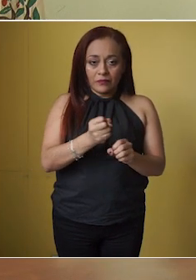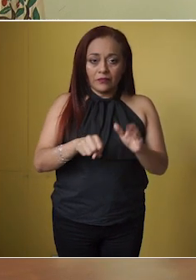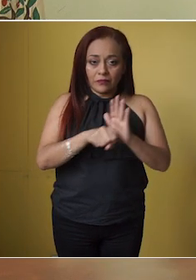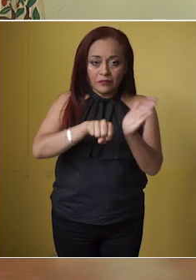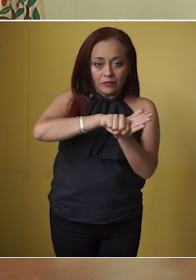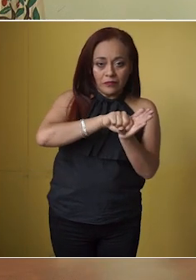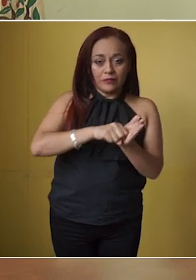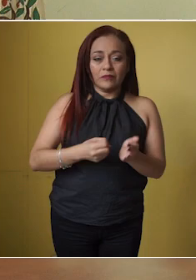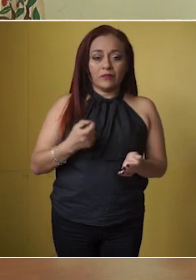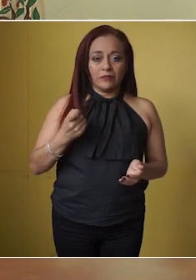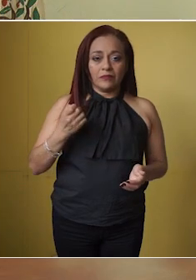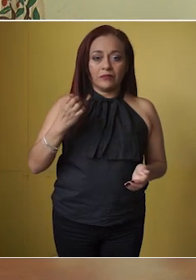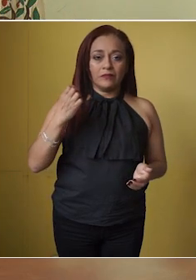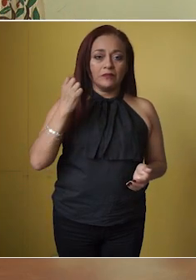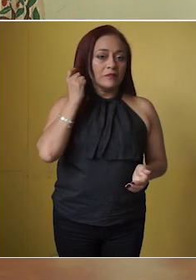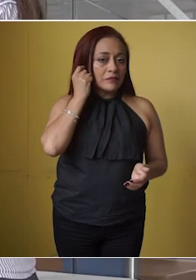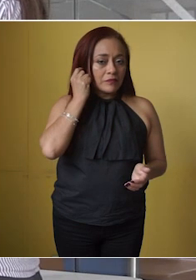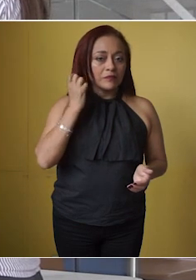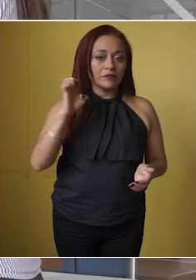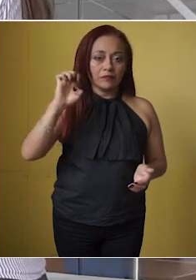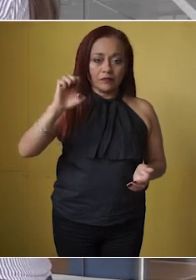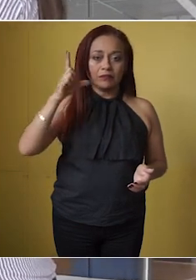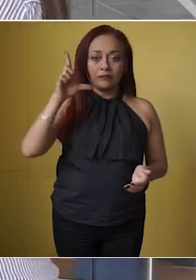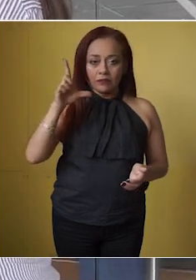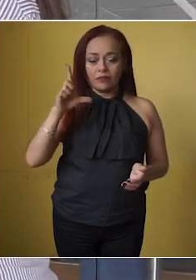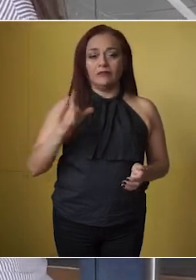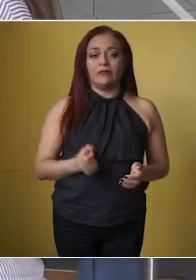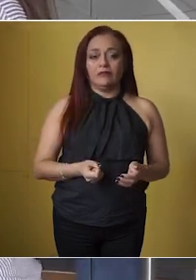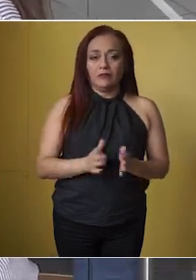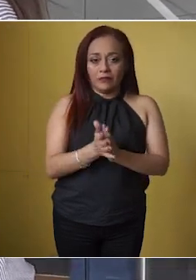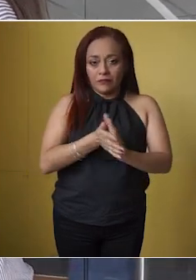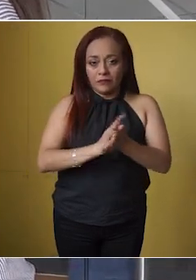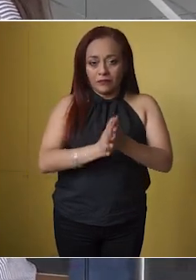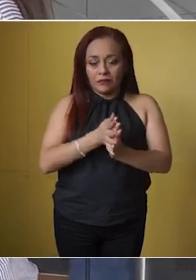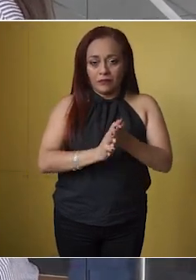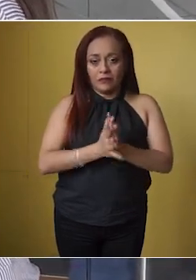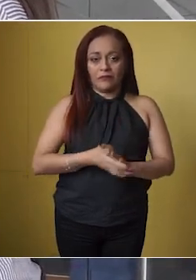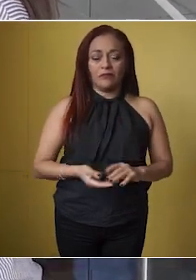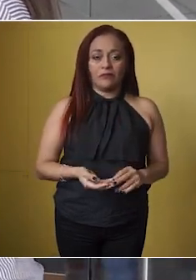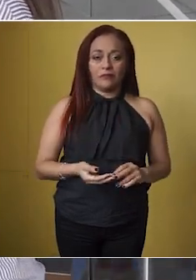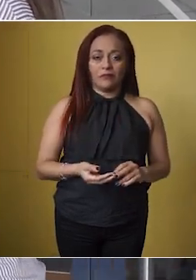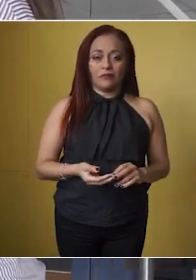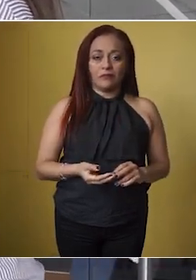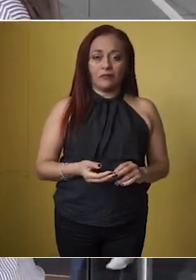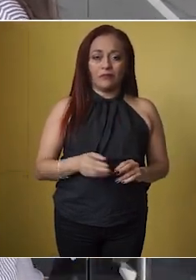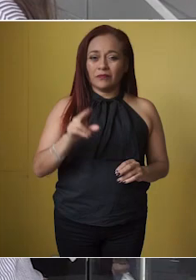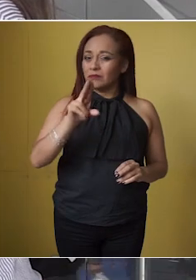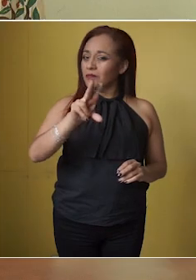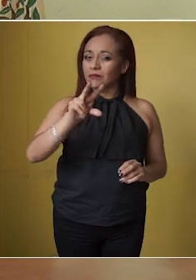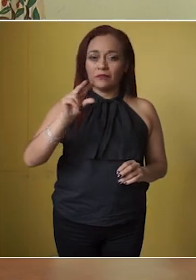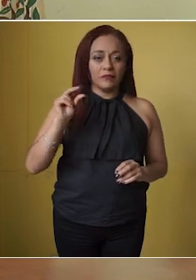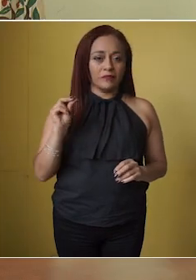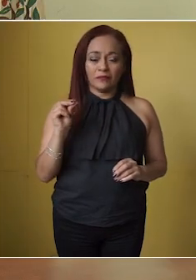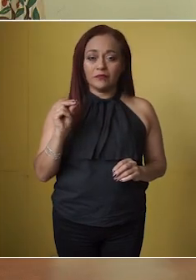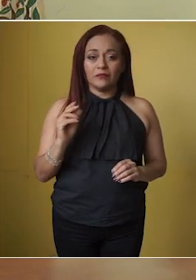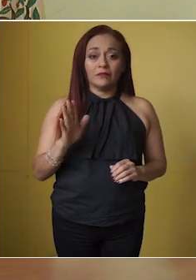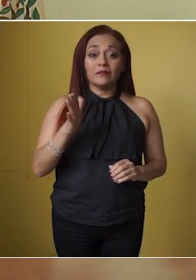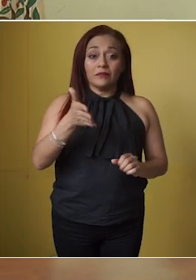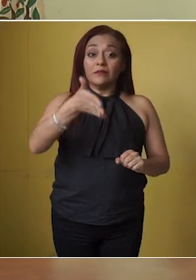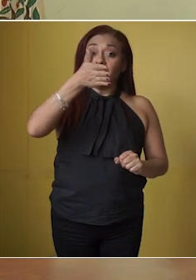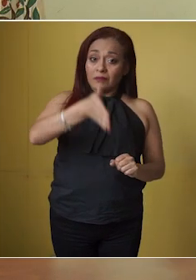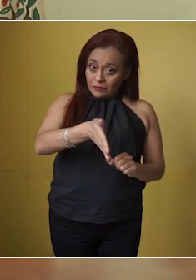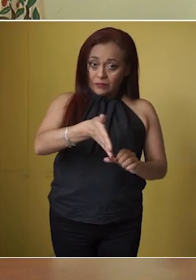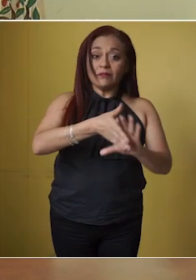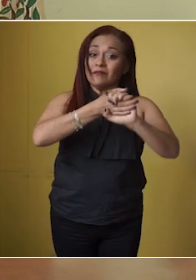esto, utilice el alcohol en gel al 60 o 70%. Evitar el